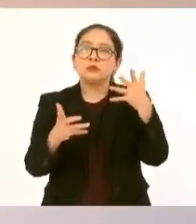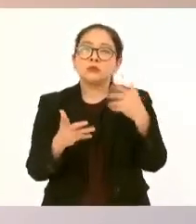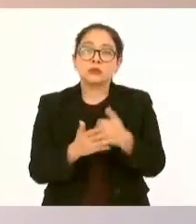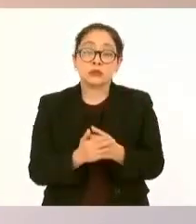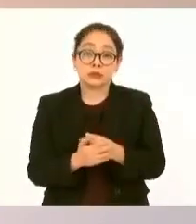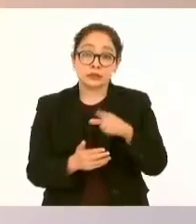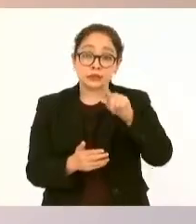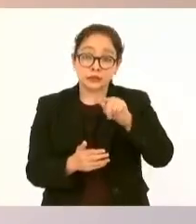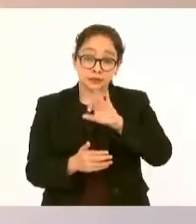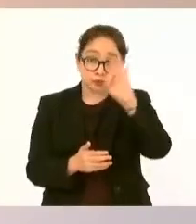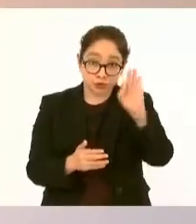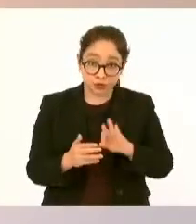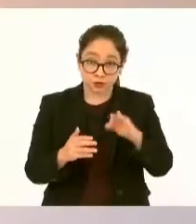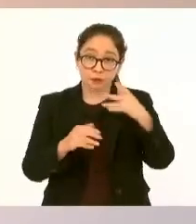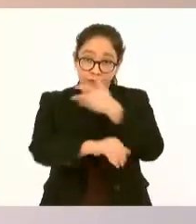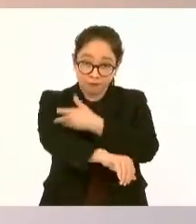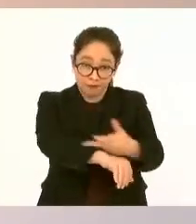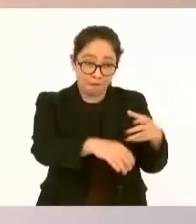los hogares,